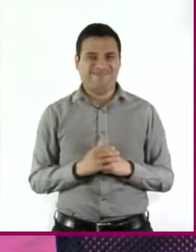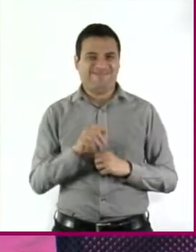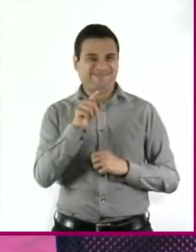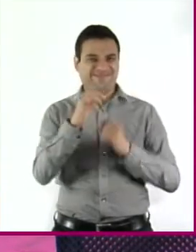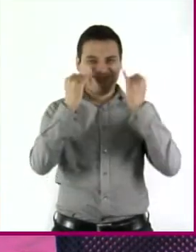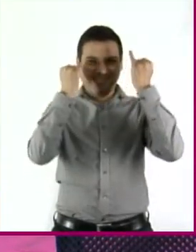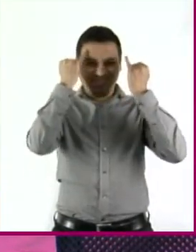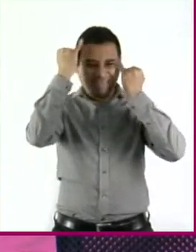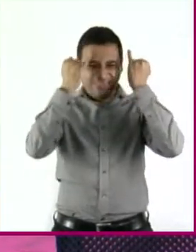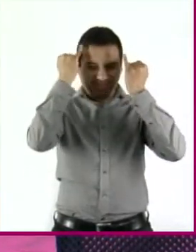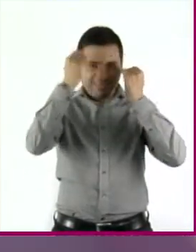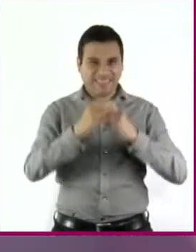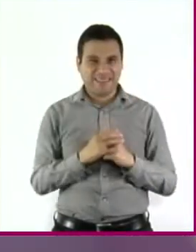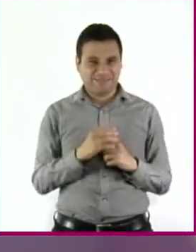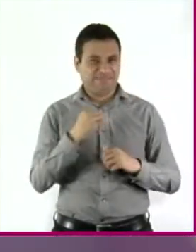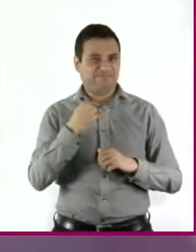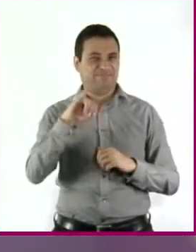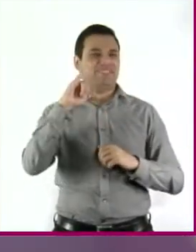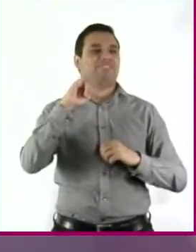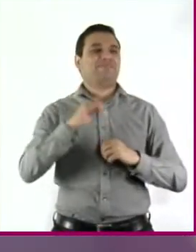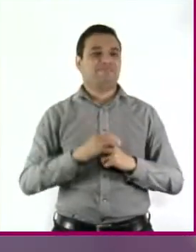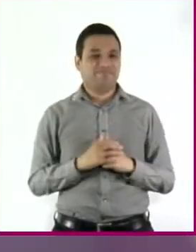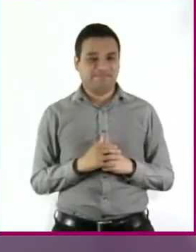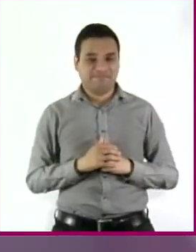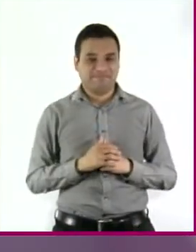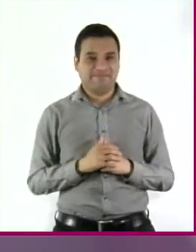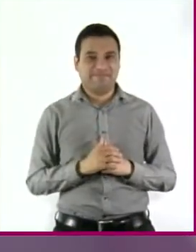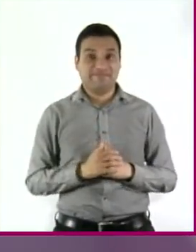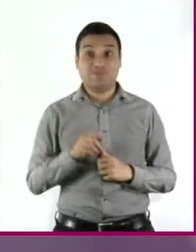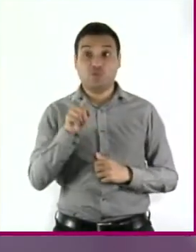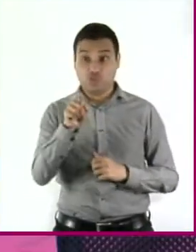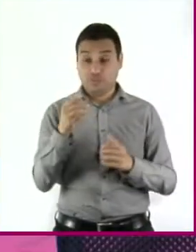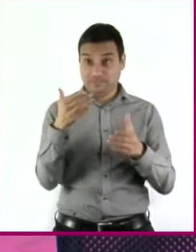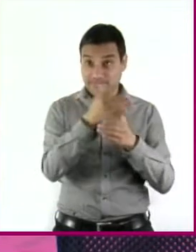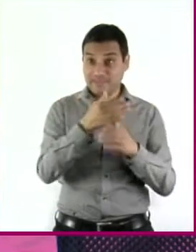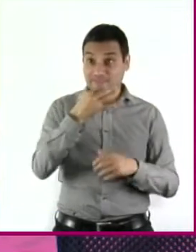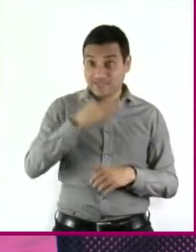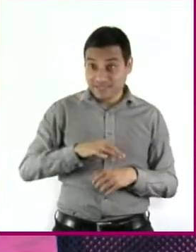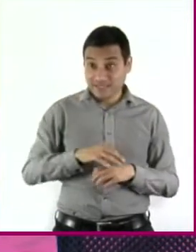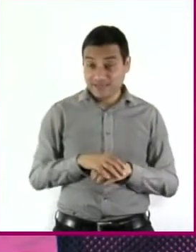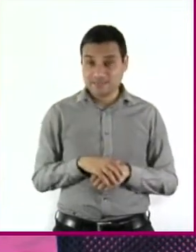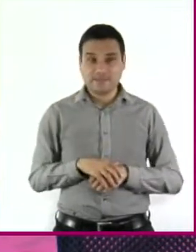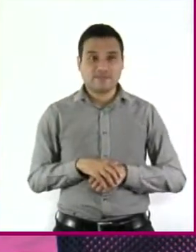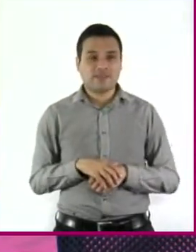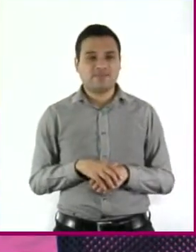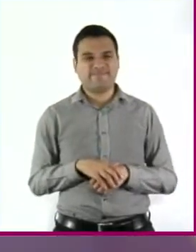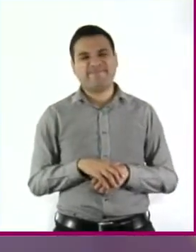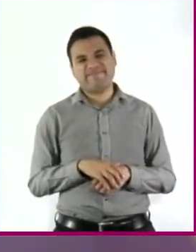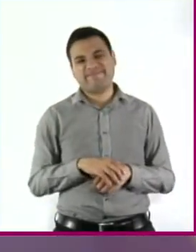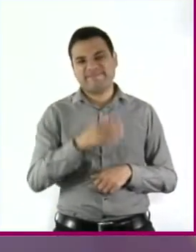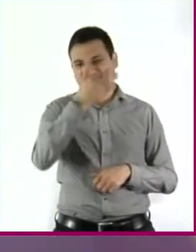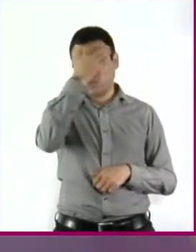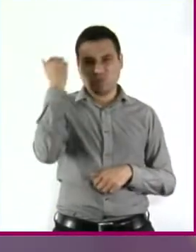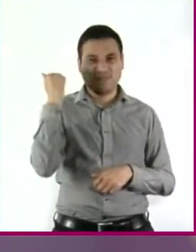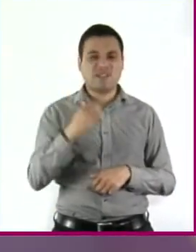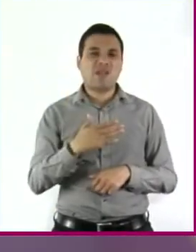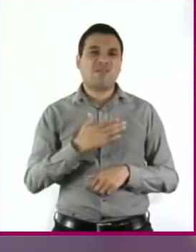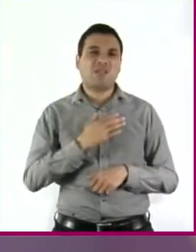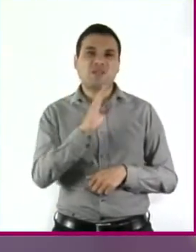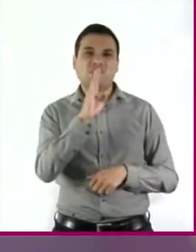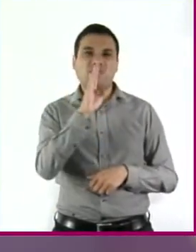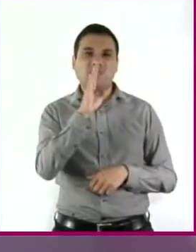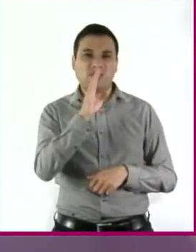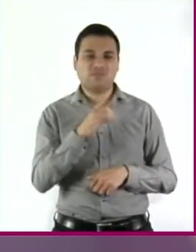ocurren preguntas más profundas. ¿Y vas a ir a la fiesta de Axel? La verdad no sé. Mi mamá sigue medio